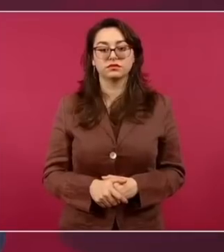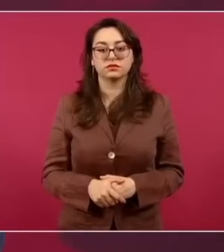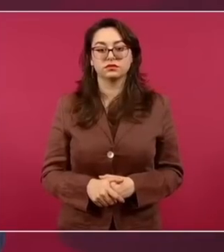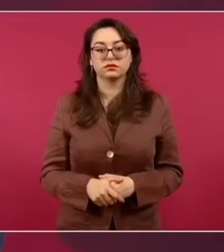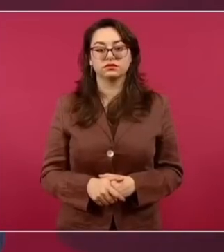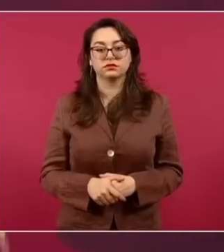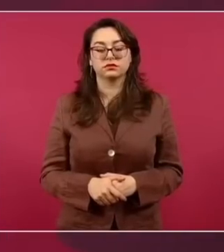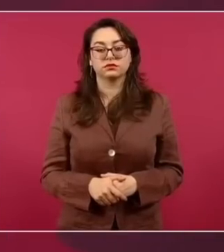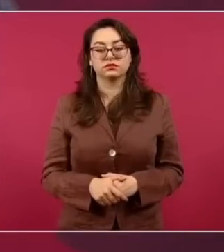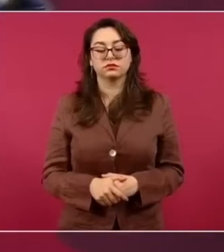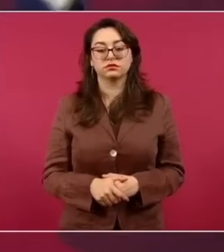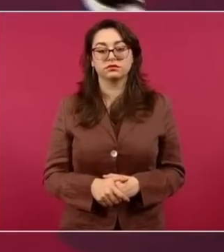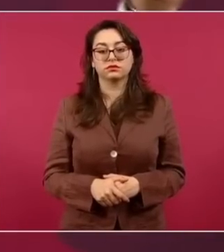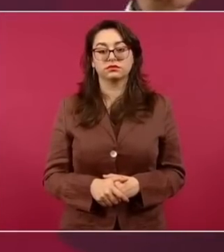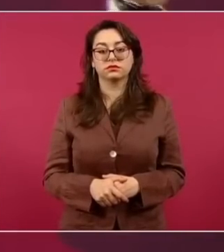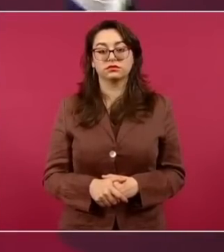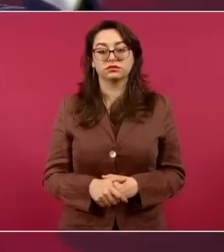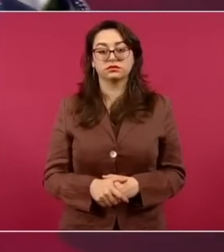pues